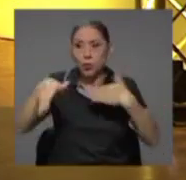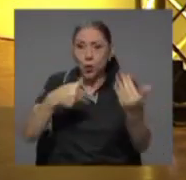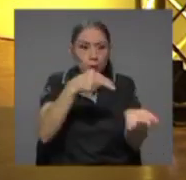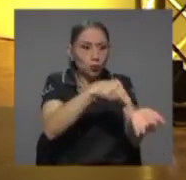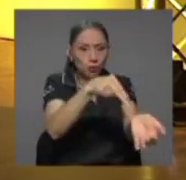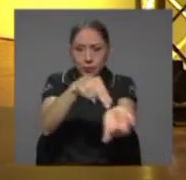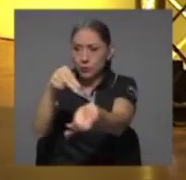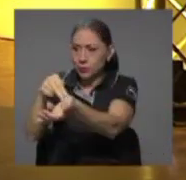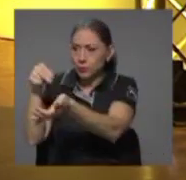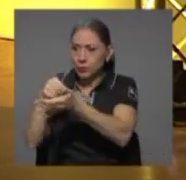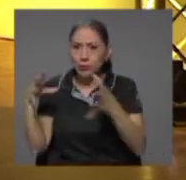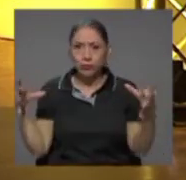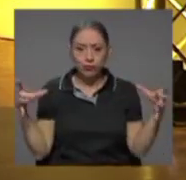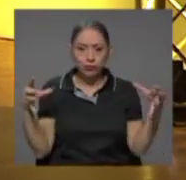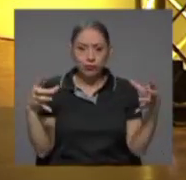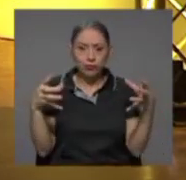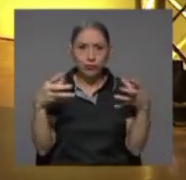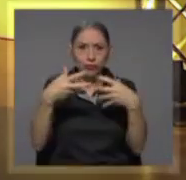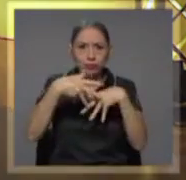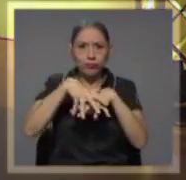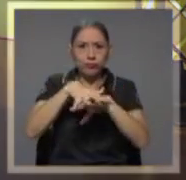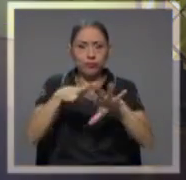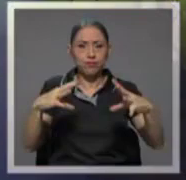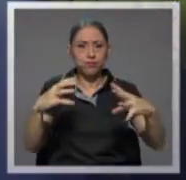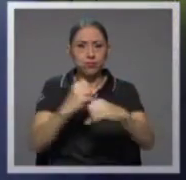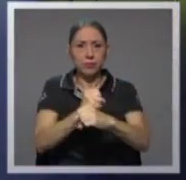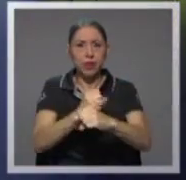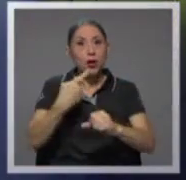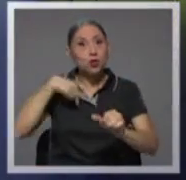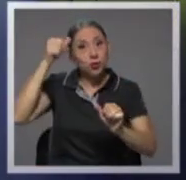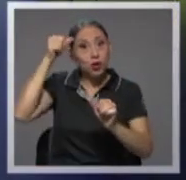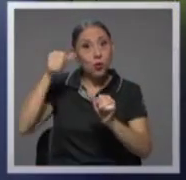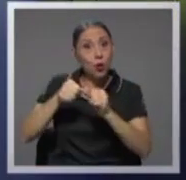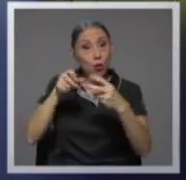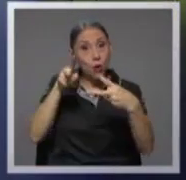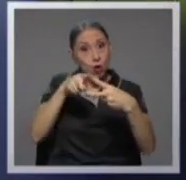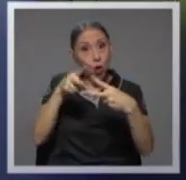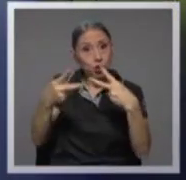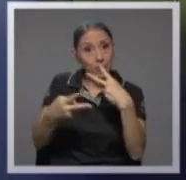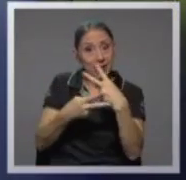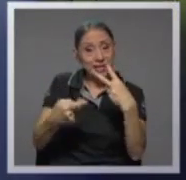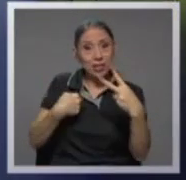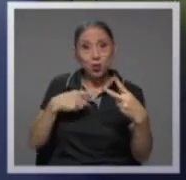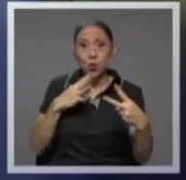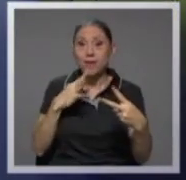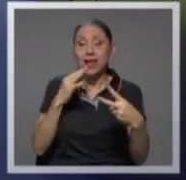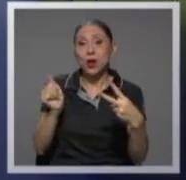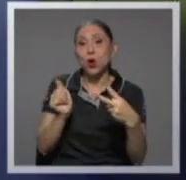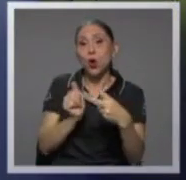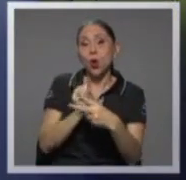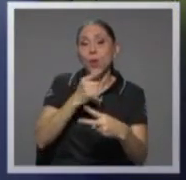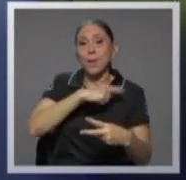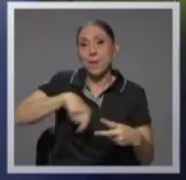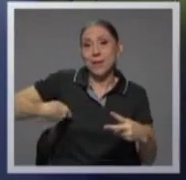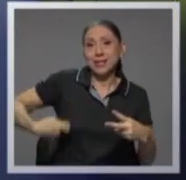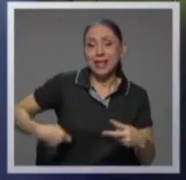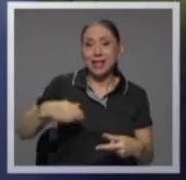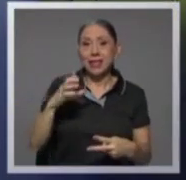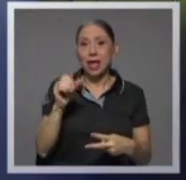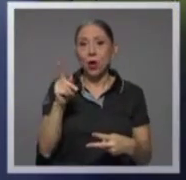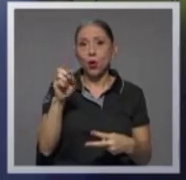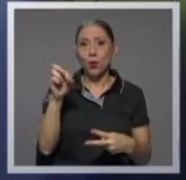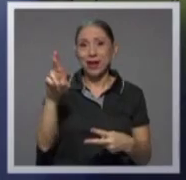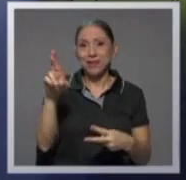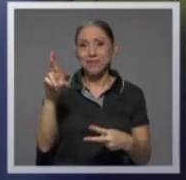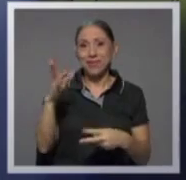donde recuerdo las dos veces que hablé con el expresidente Uduber en ese entonces, antes de llegar a la Caja,